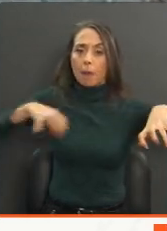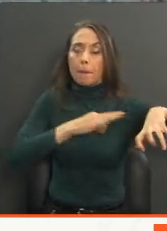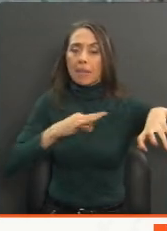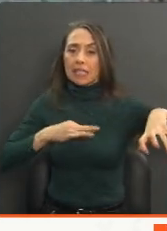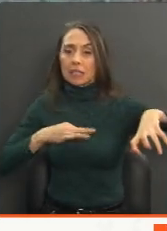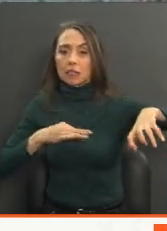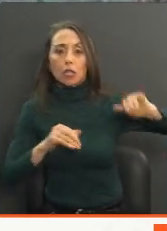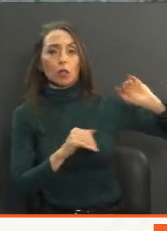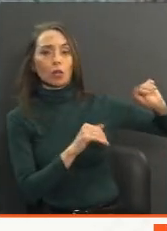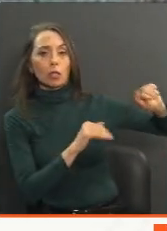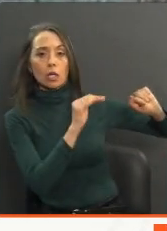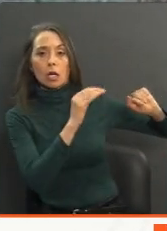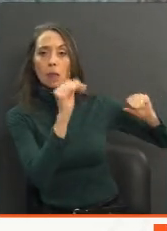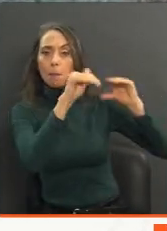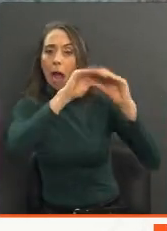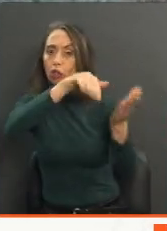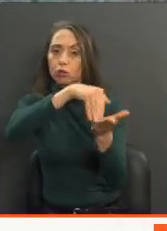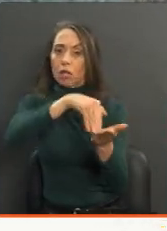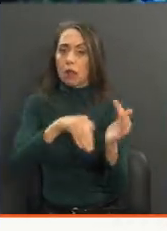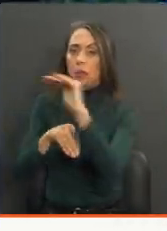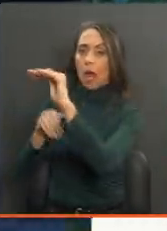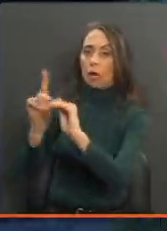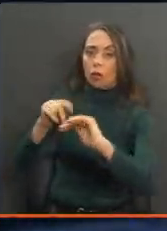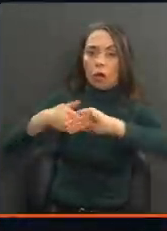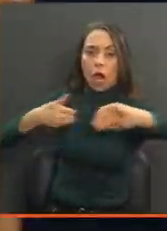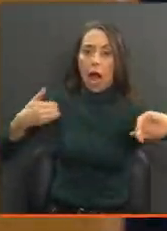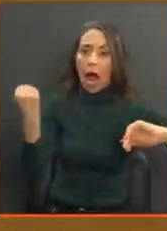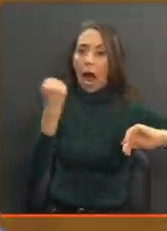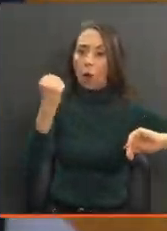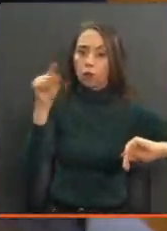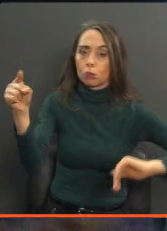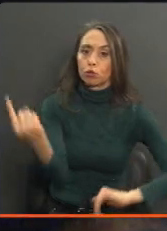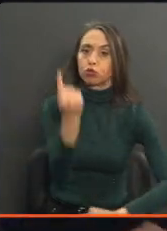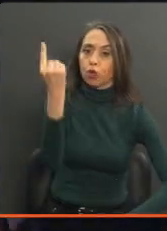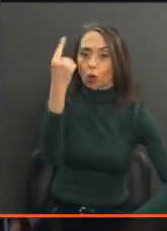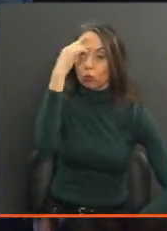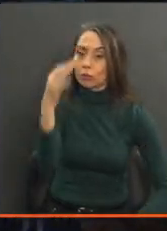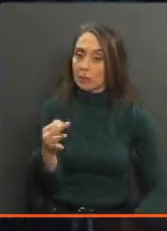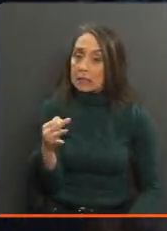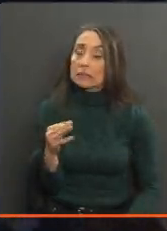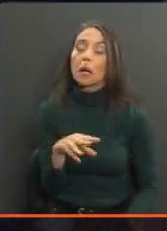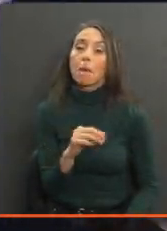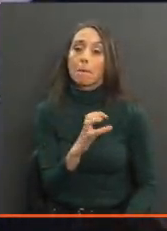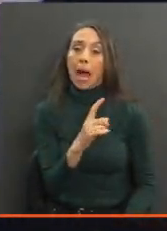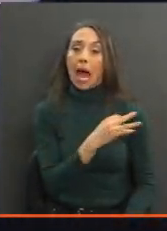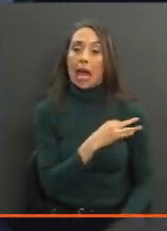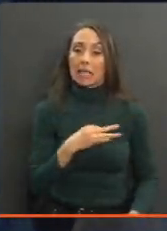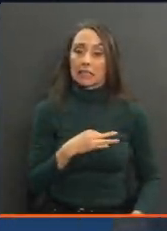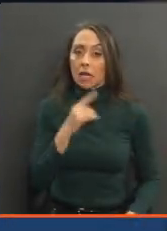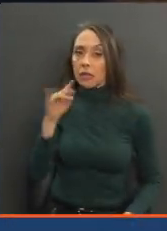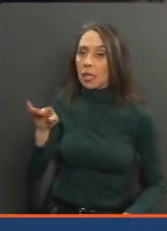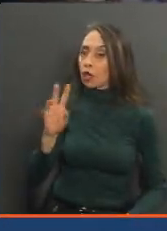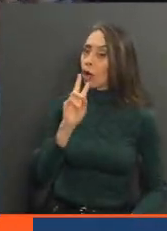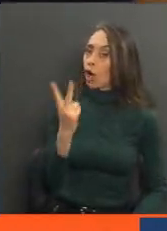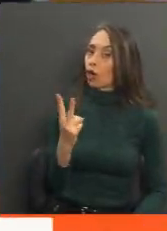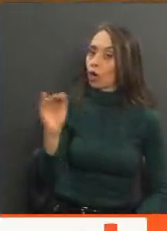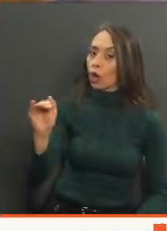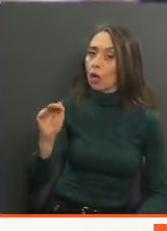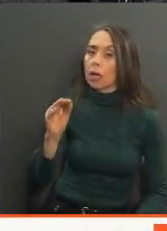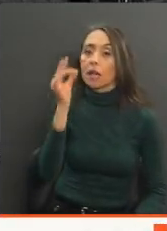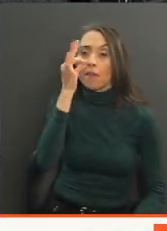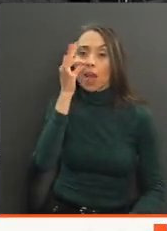hacerle llamados al Banco Central sabiendo que este es autónomo. Fue en este contexto que Marcel salió a corregir a Vallejo quien terminó dando